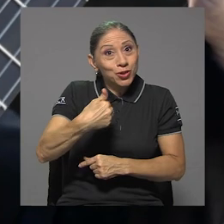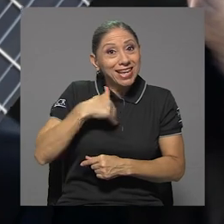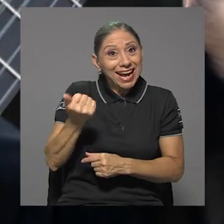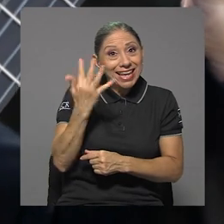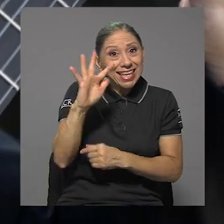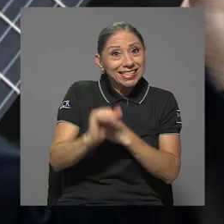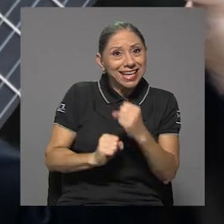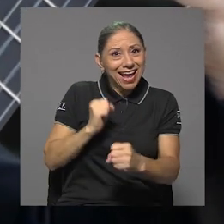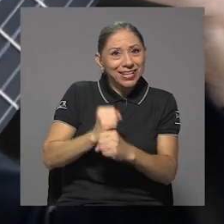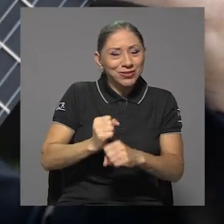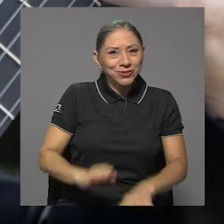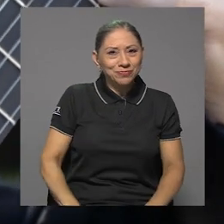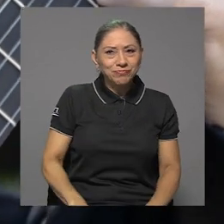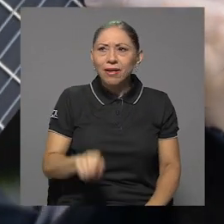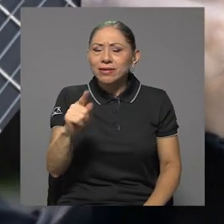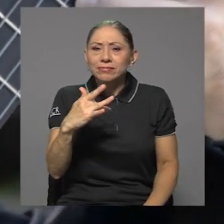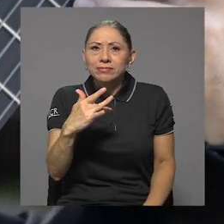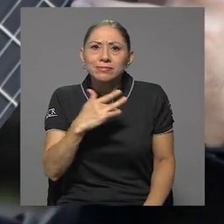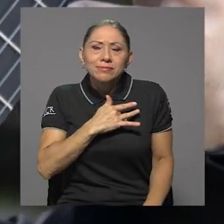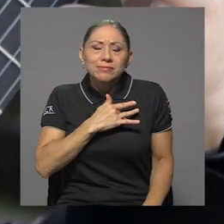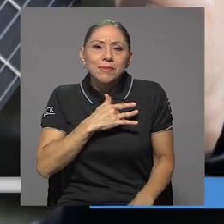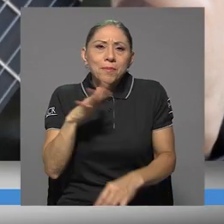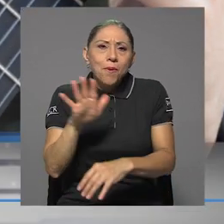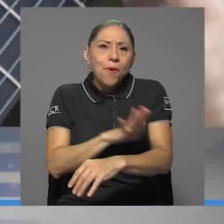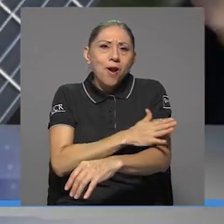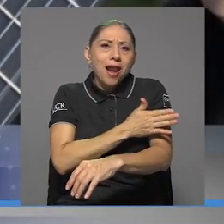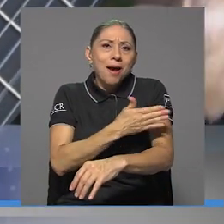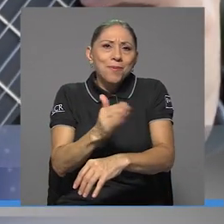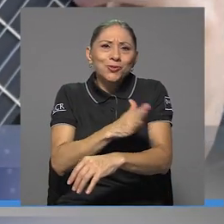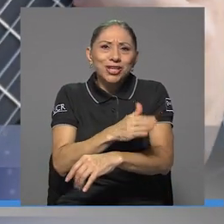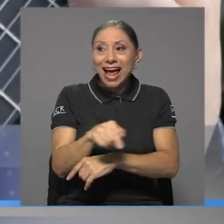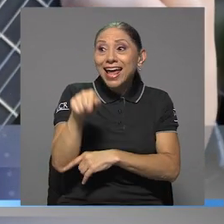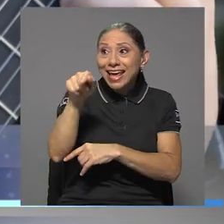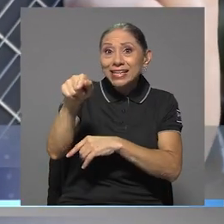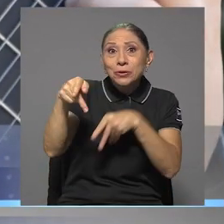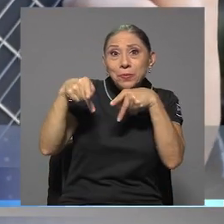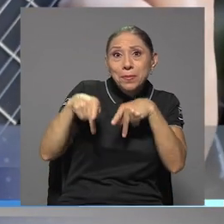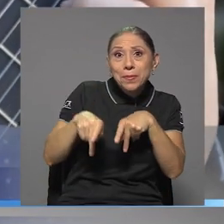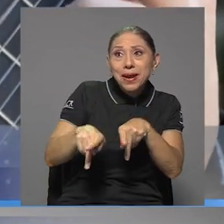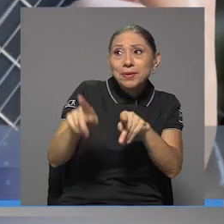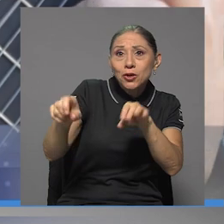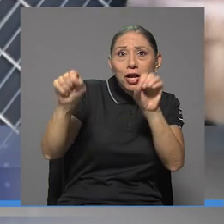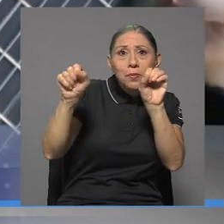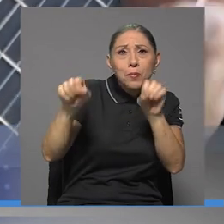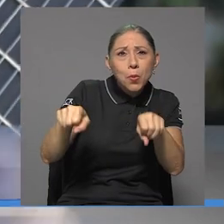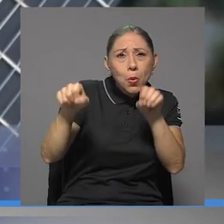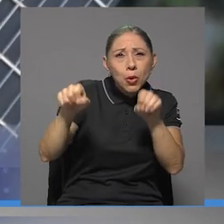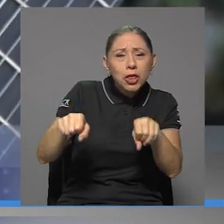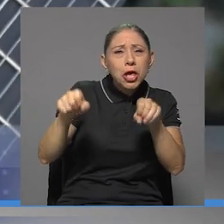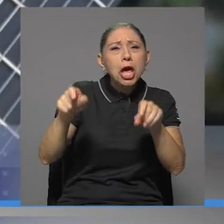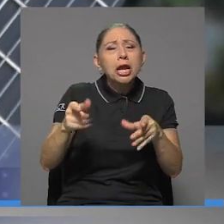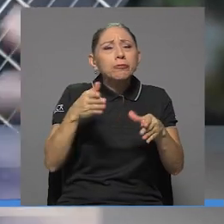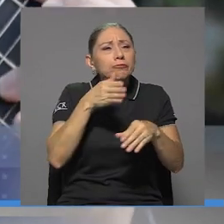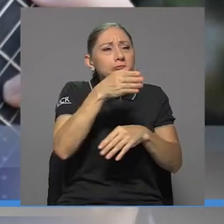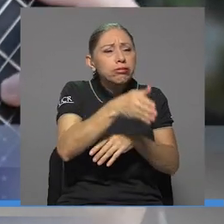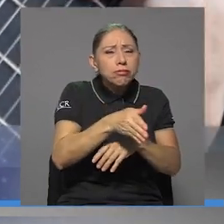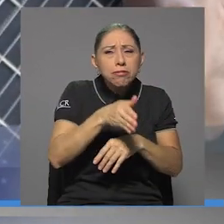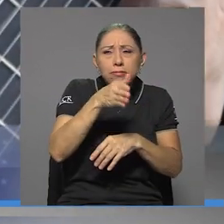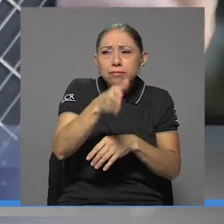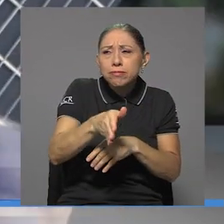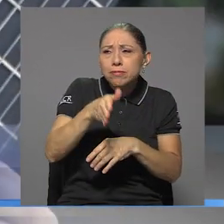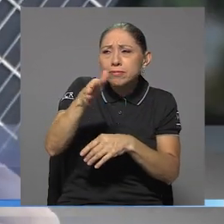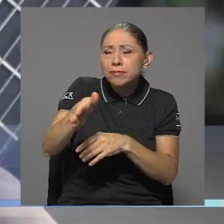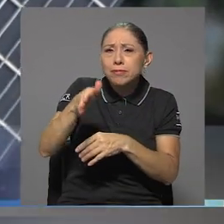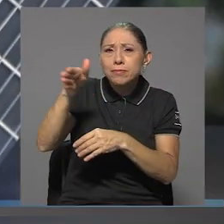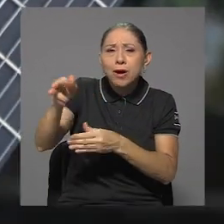15 años cumplidos. La pasión por la música le permitió a Alejandro Gómez recorrer los rincones de la Universidad de